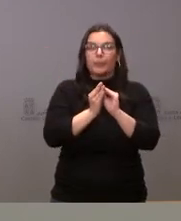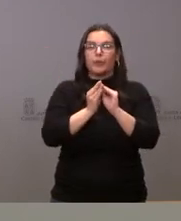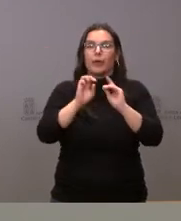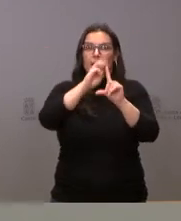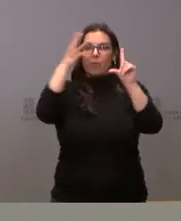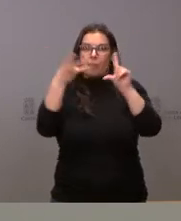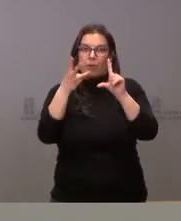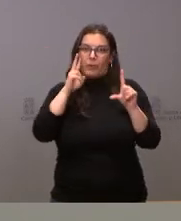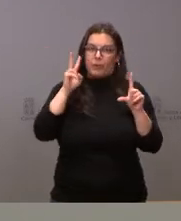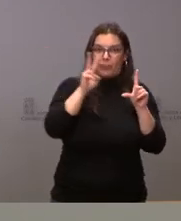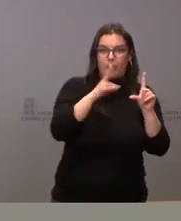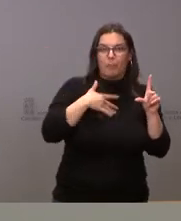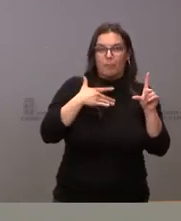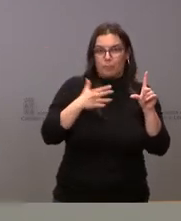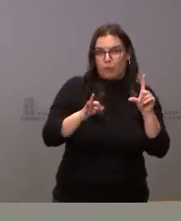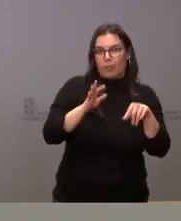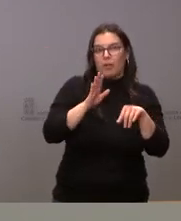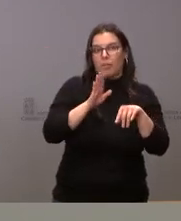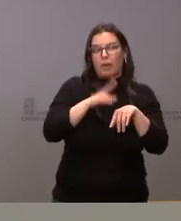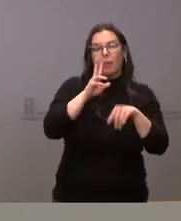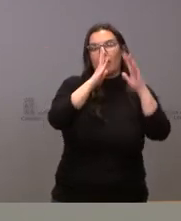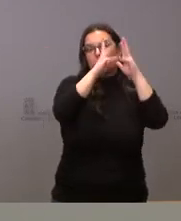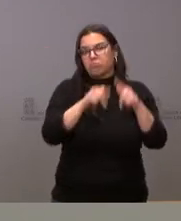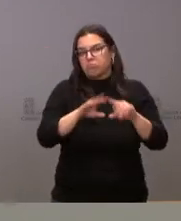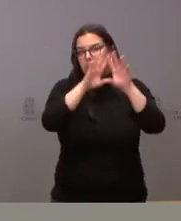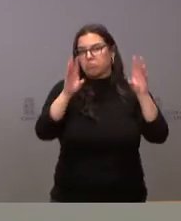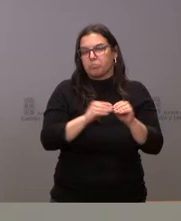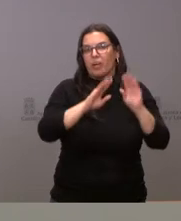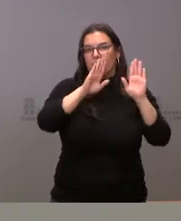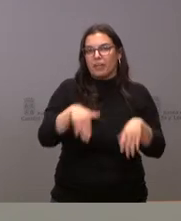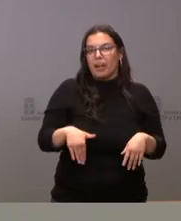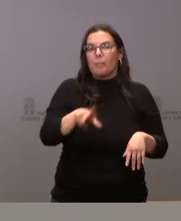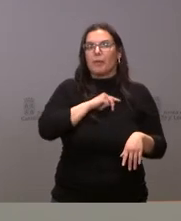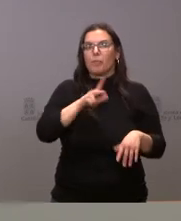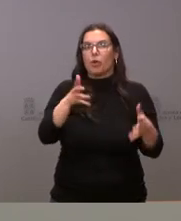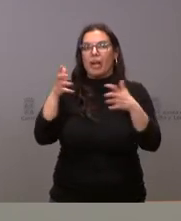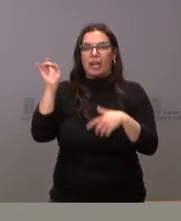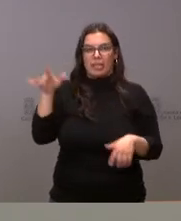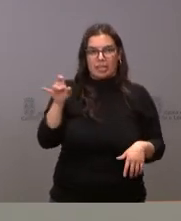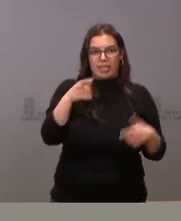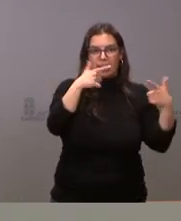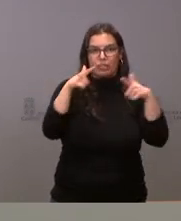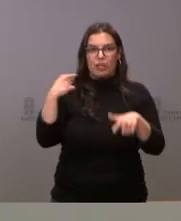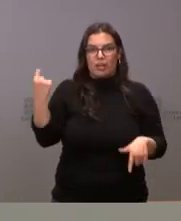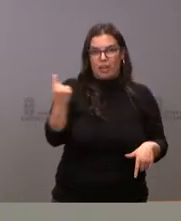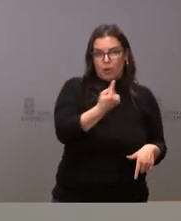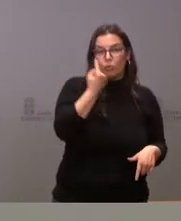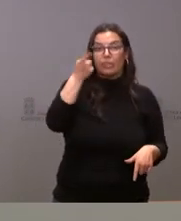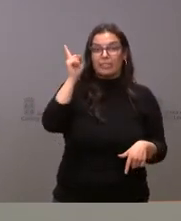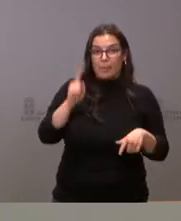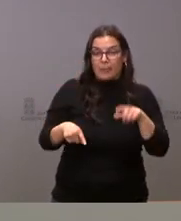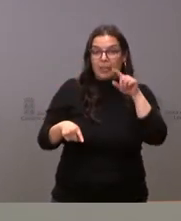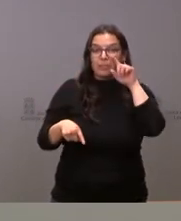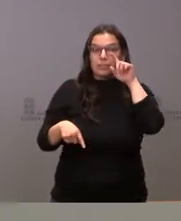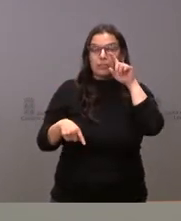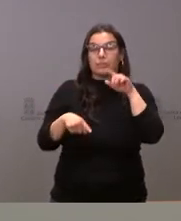para que tengan ustedes a disposición del balance global de quiénes son los premiados en cada una de las categorías. Pero también, en